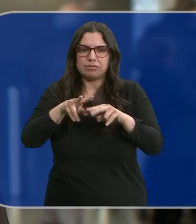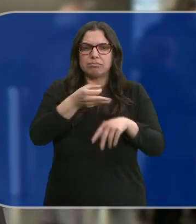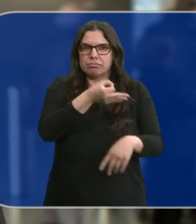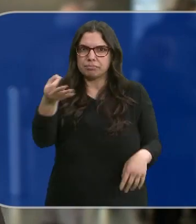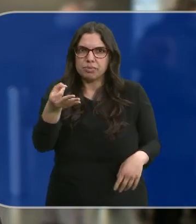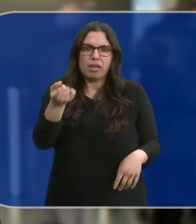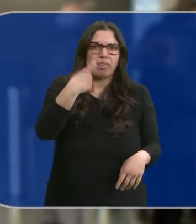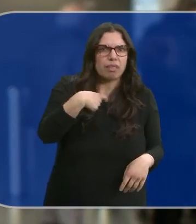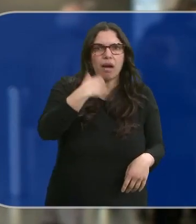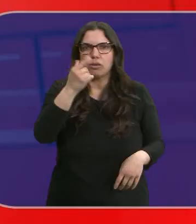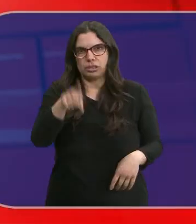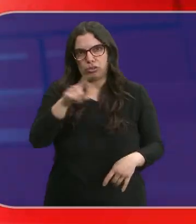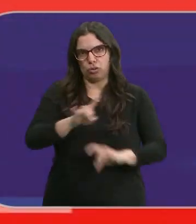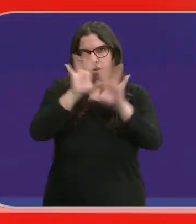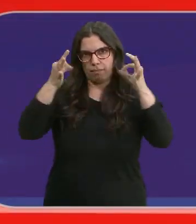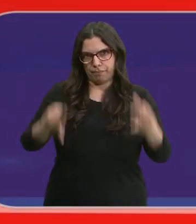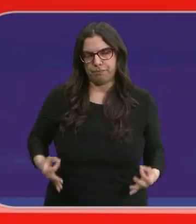son correctos o si falta alguno.